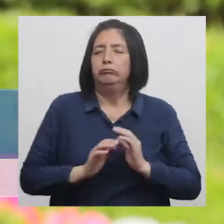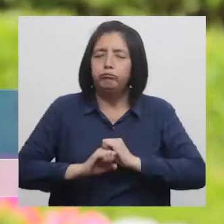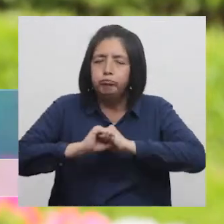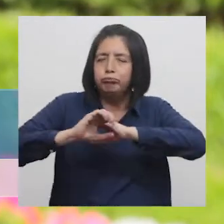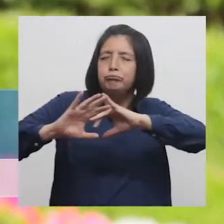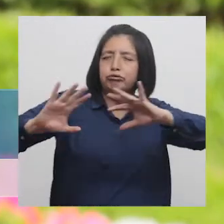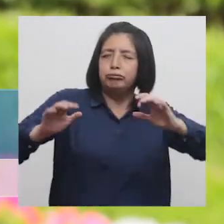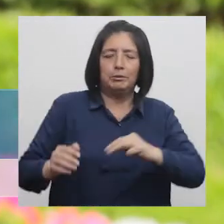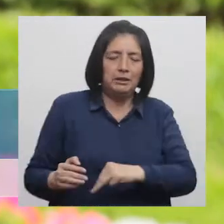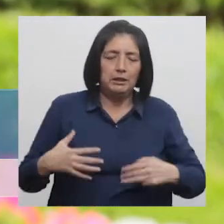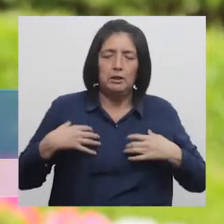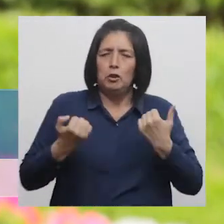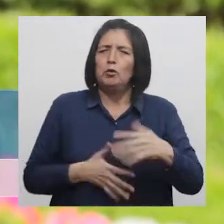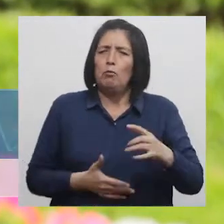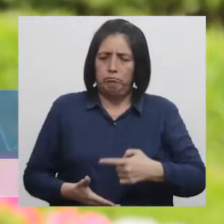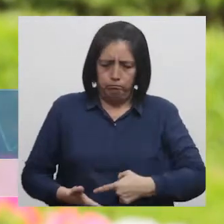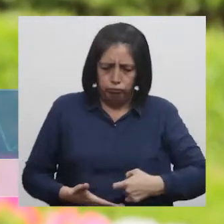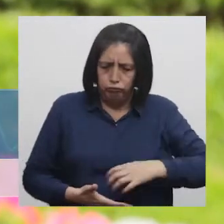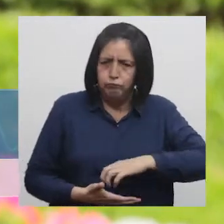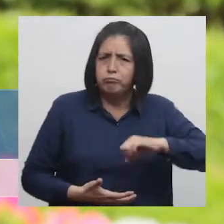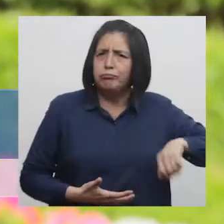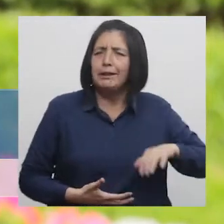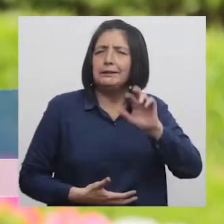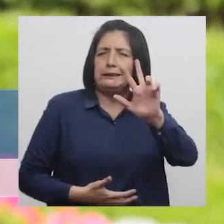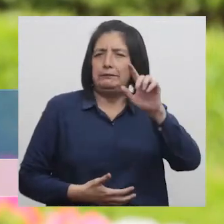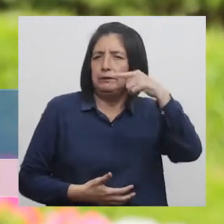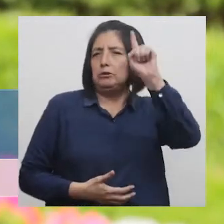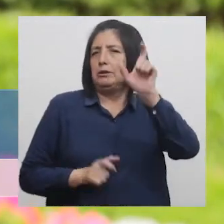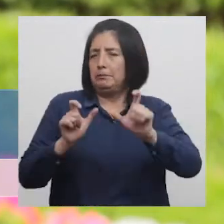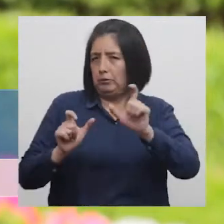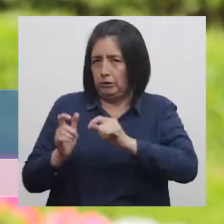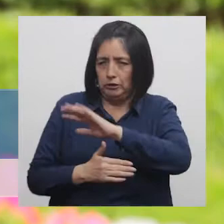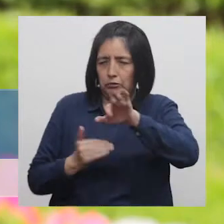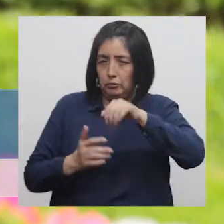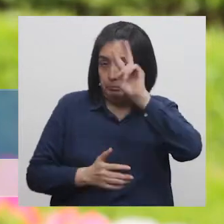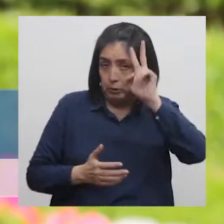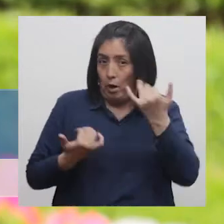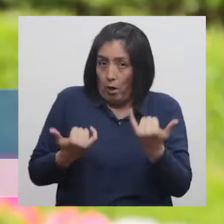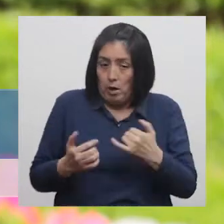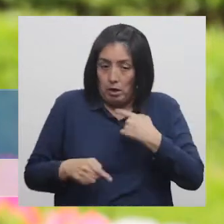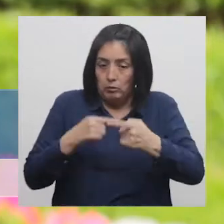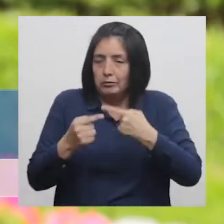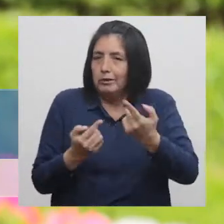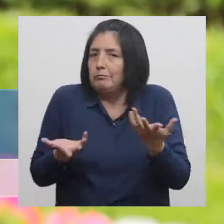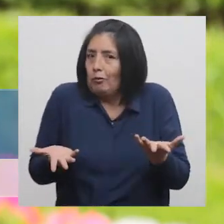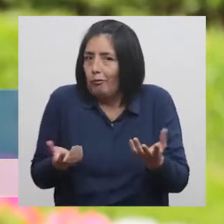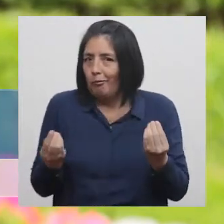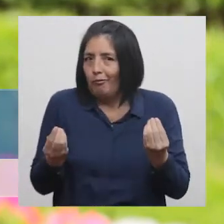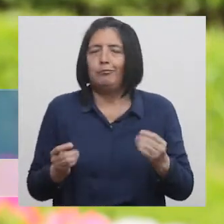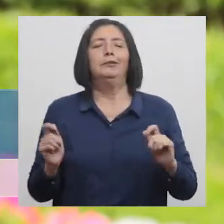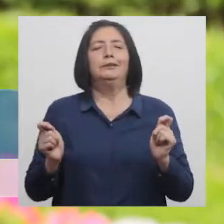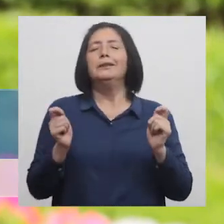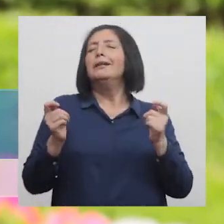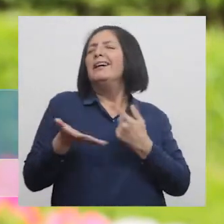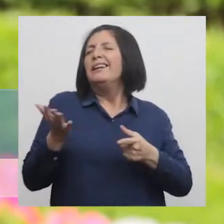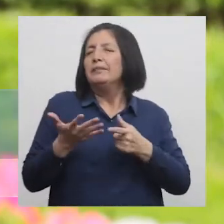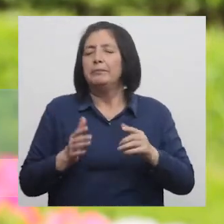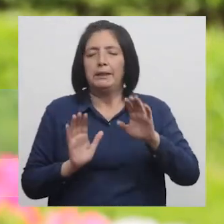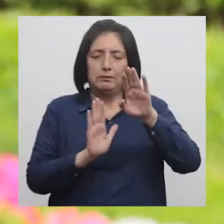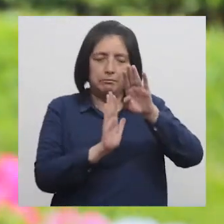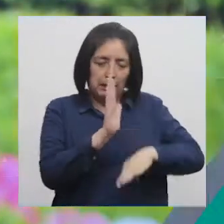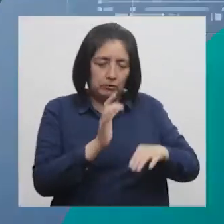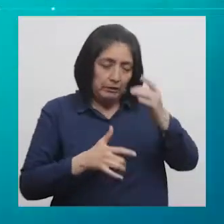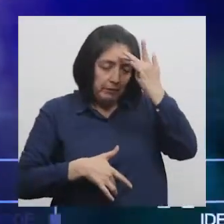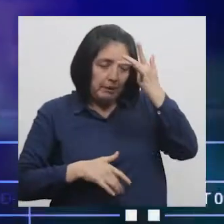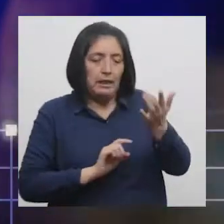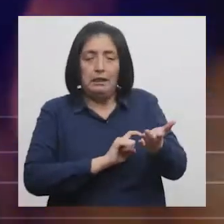se desparasitó a más de 3 millones de personas en todo el país A continuación te contamos lo que fue esta campaña con el fin de reducir la anemia en nuestras